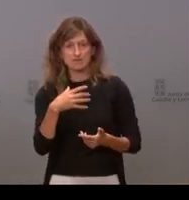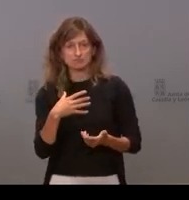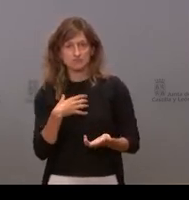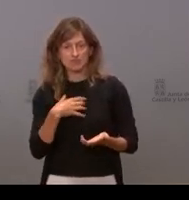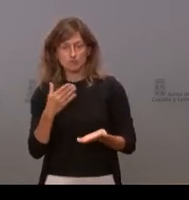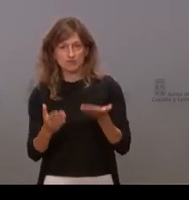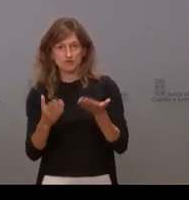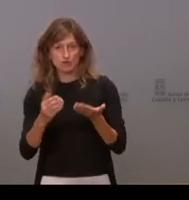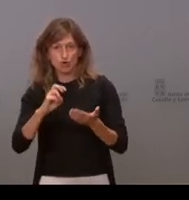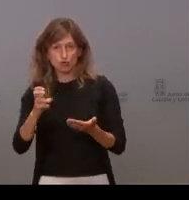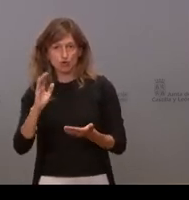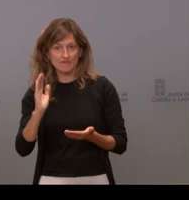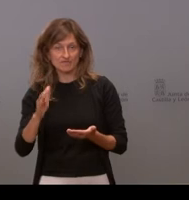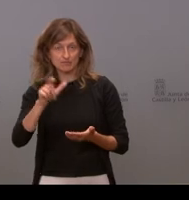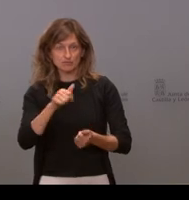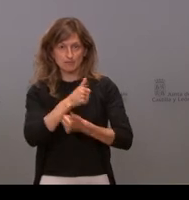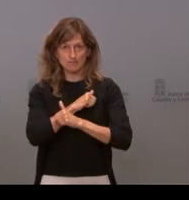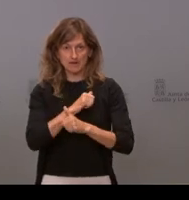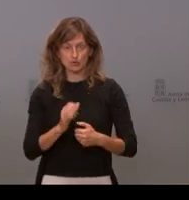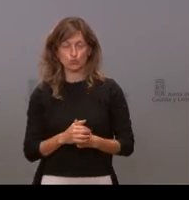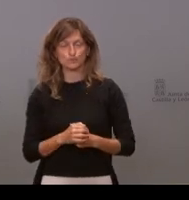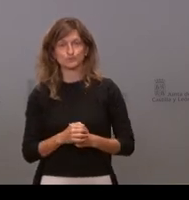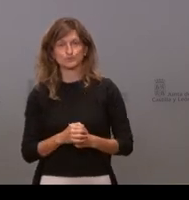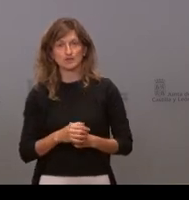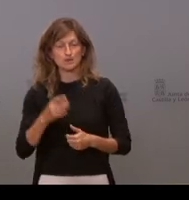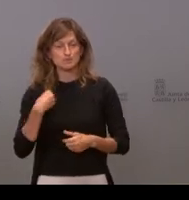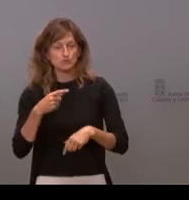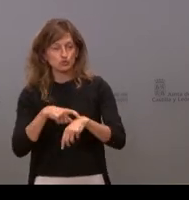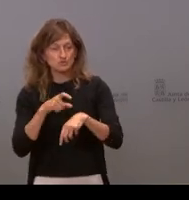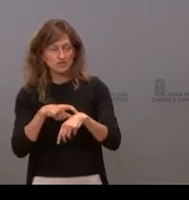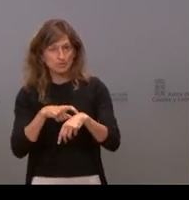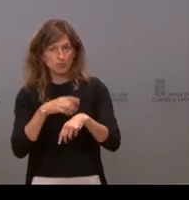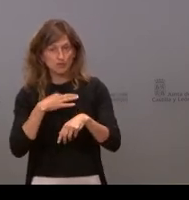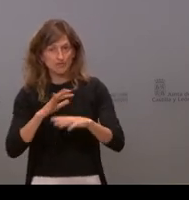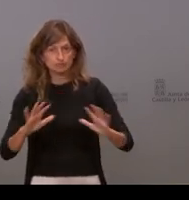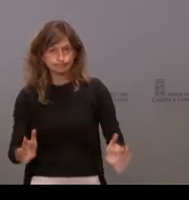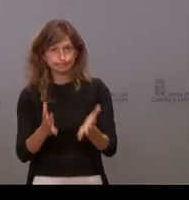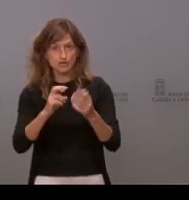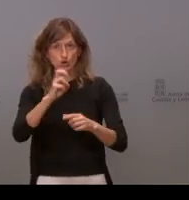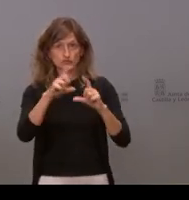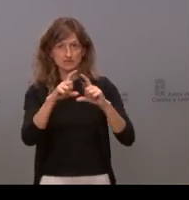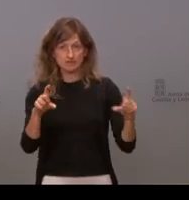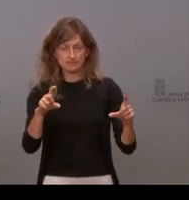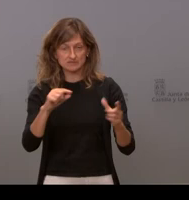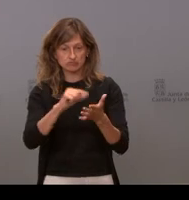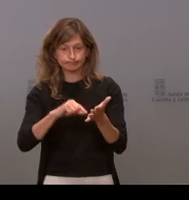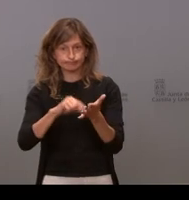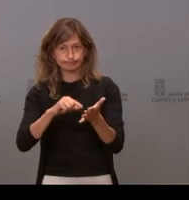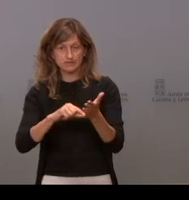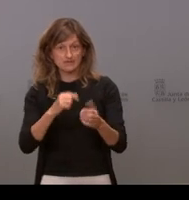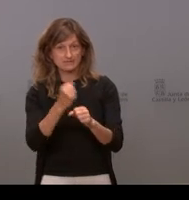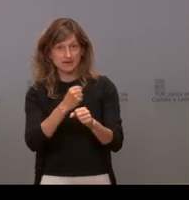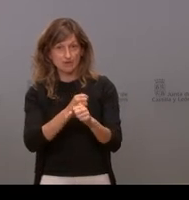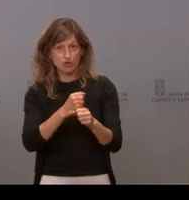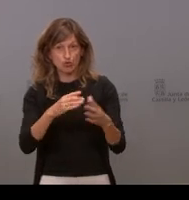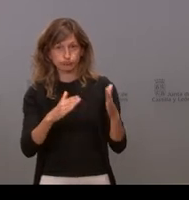comparativos con otros trabajadores que estén en el paro y al mismo tiempo que puede incentivar que otras empresas extingan contratos de sus trabajadores eso